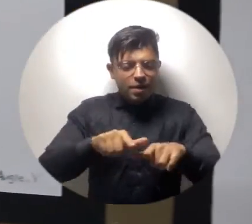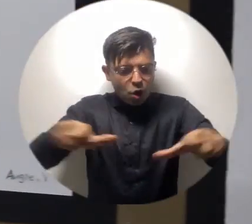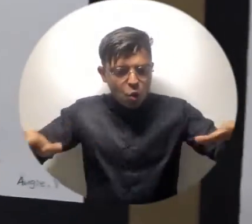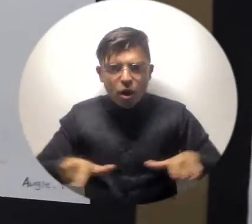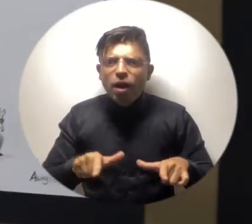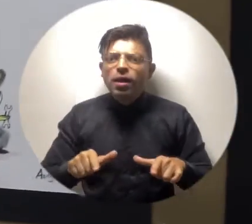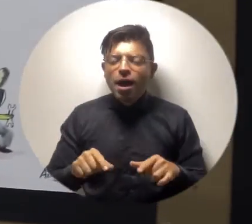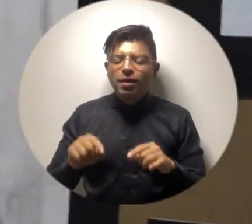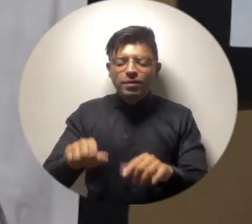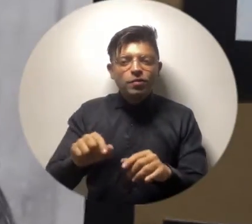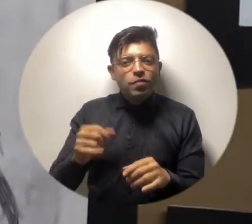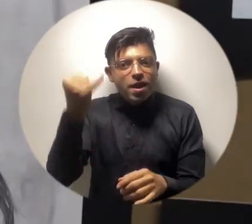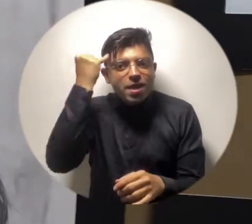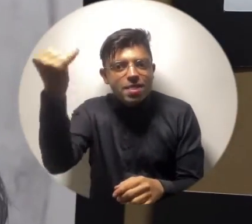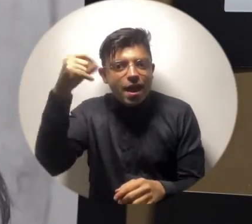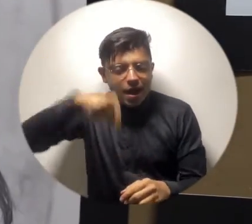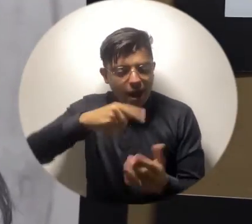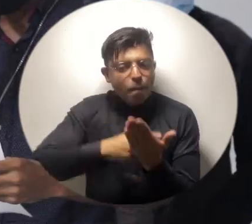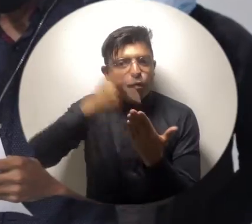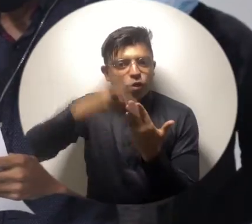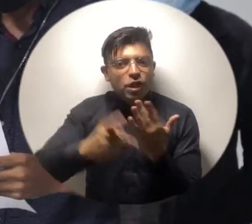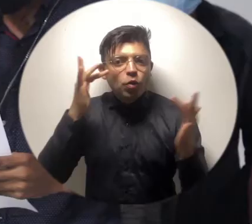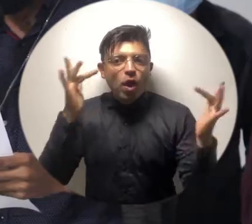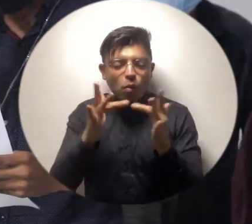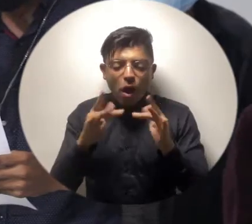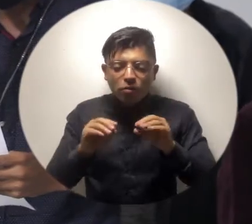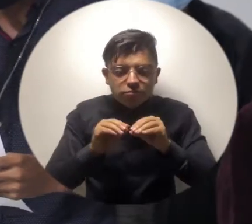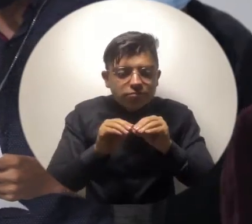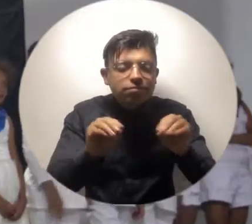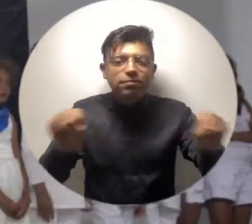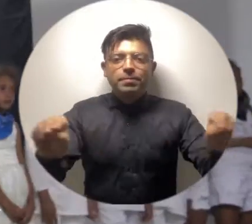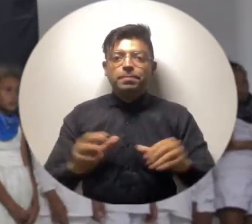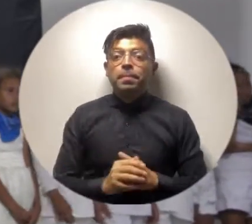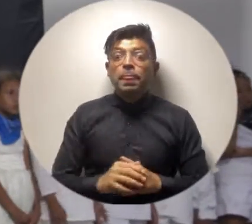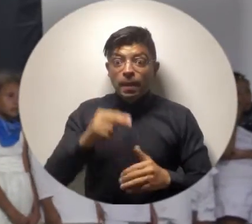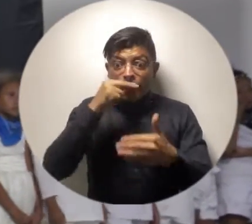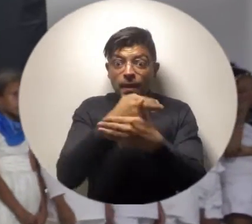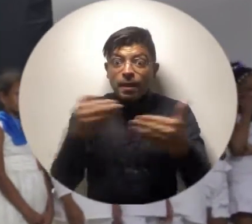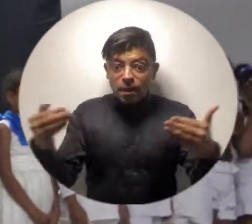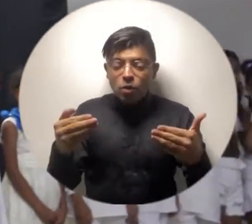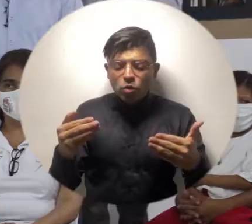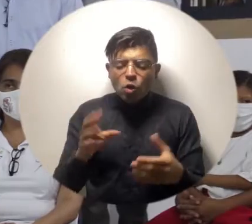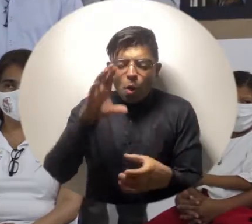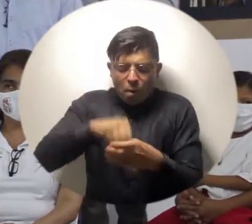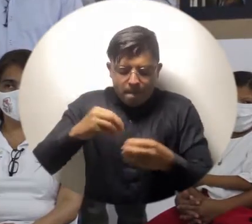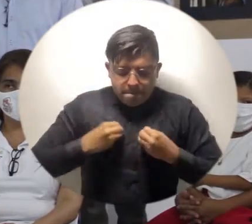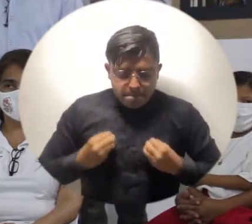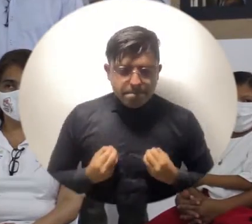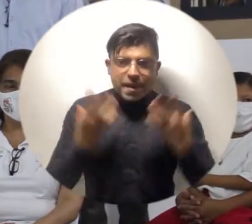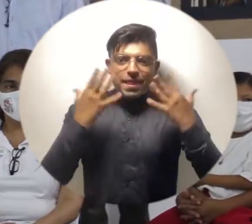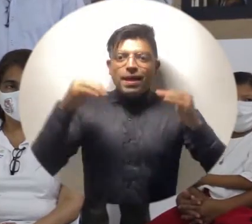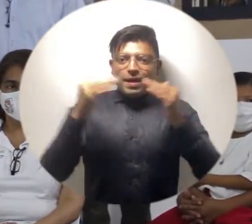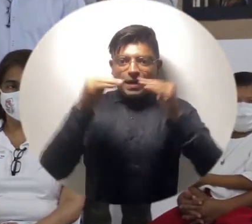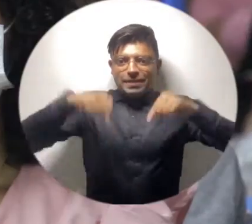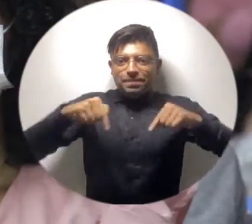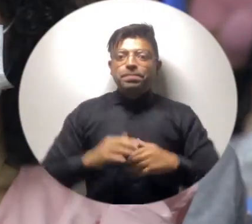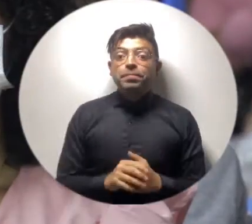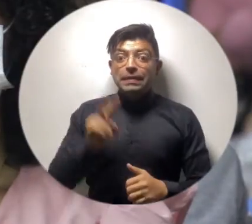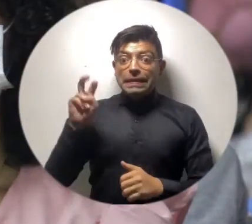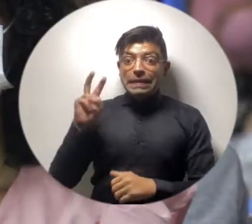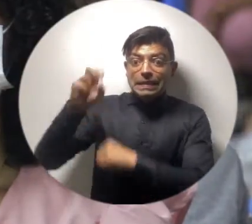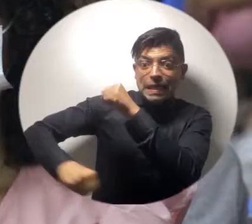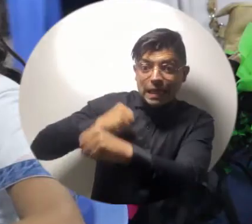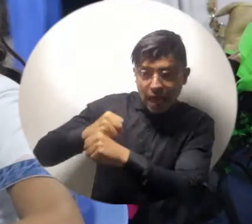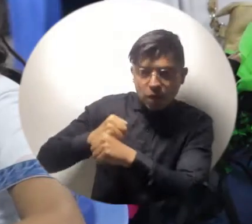instalaciones esta versión de este proyecto. Indudablemente los chicos llenaron de vida la casa. Desde hace más de siete años, con el